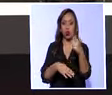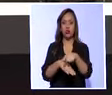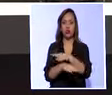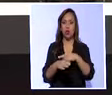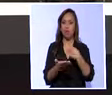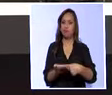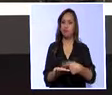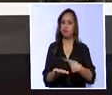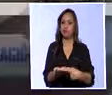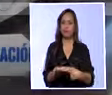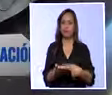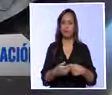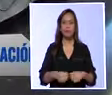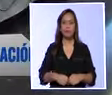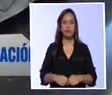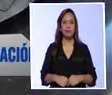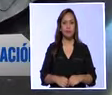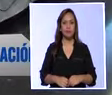debate.